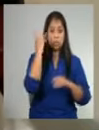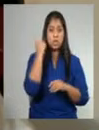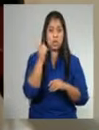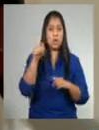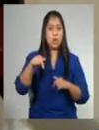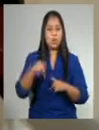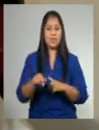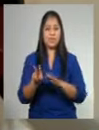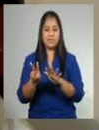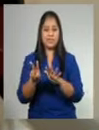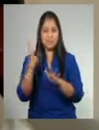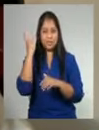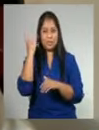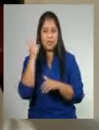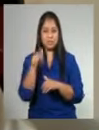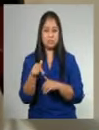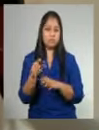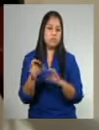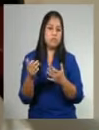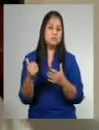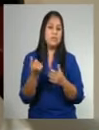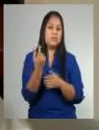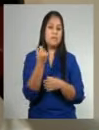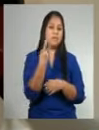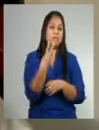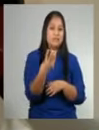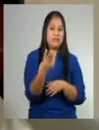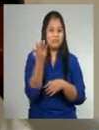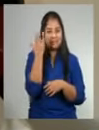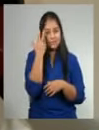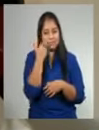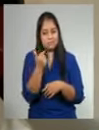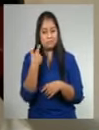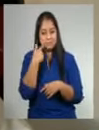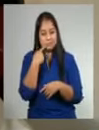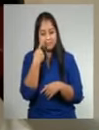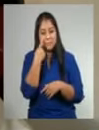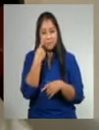Pero tengo fe de que vamos a salir, que no hay recaídas, que no van a haber complicaciones.